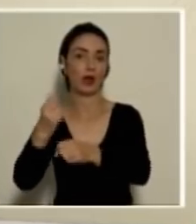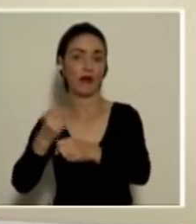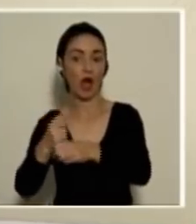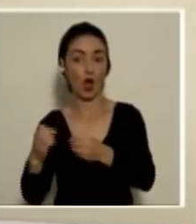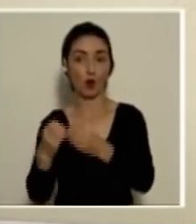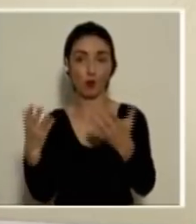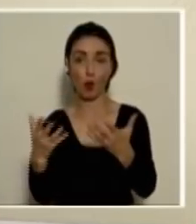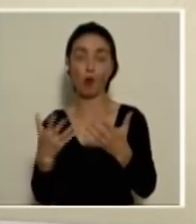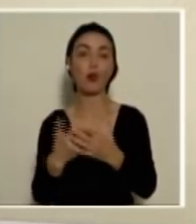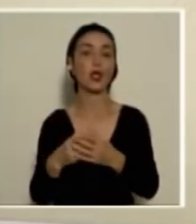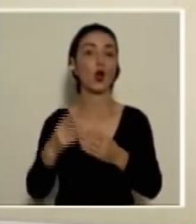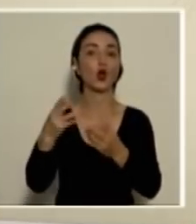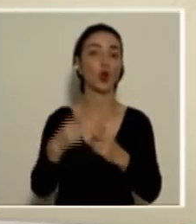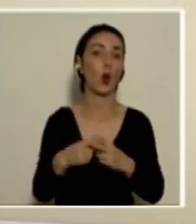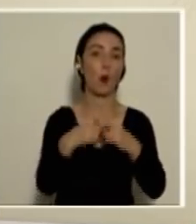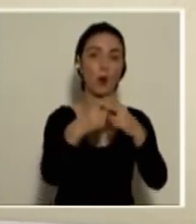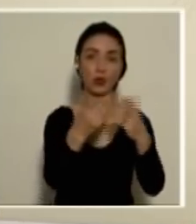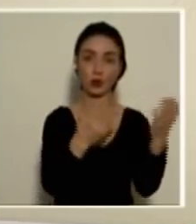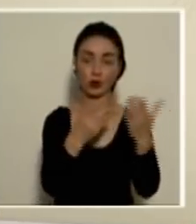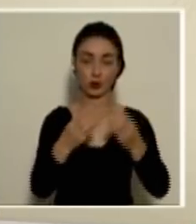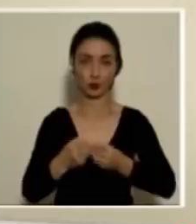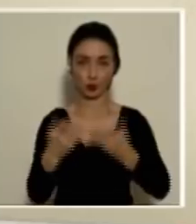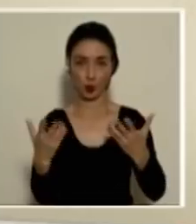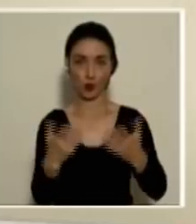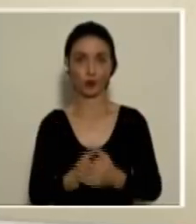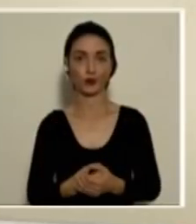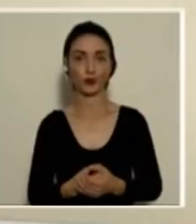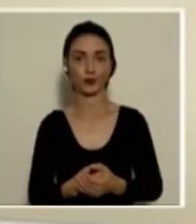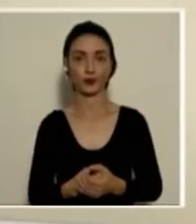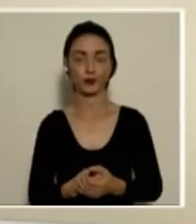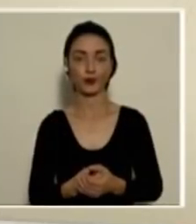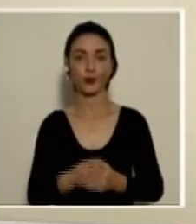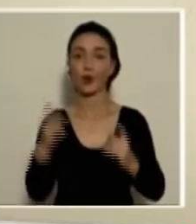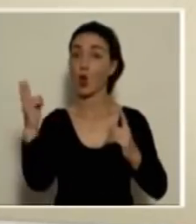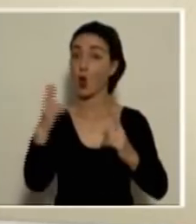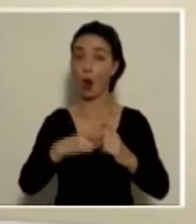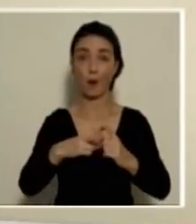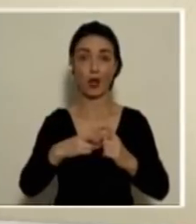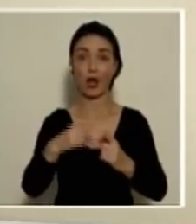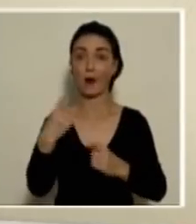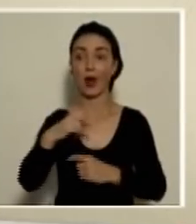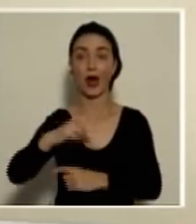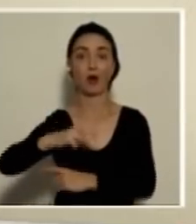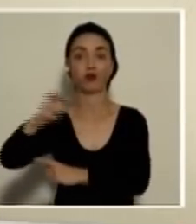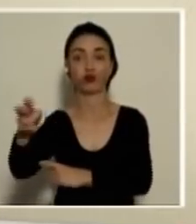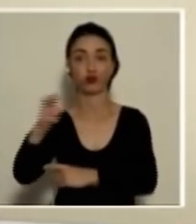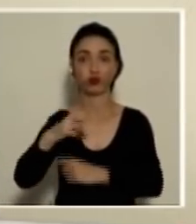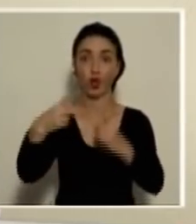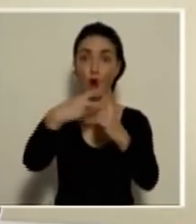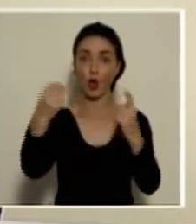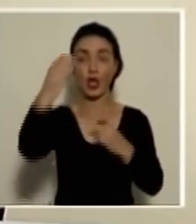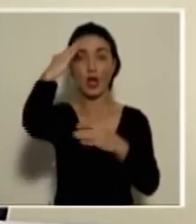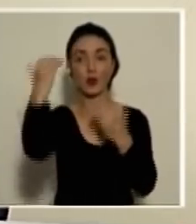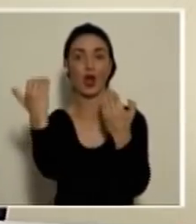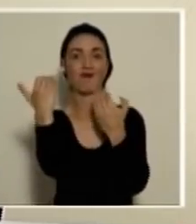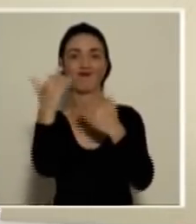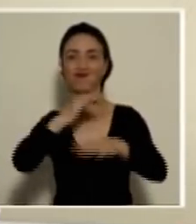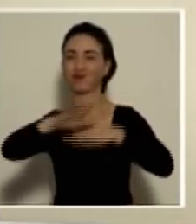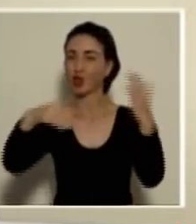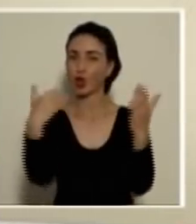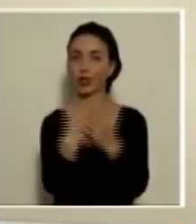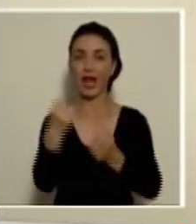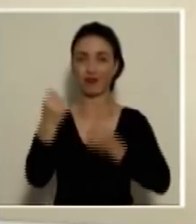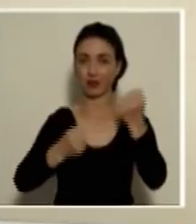o embajadas o prestadores de servicios públicos. Y no aplica la excepción para ir y regresar a hoteles porque hay una restricción vehicular total.